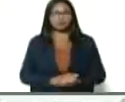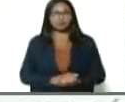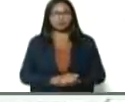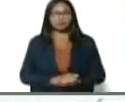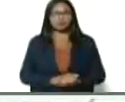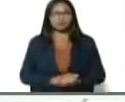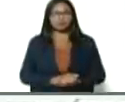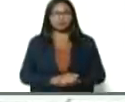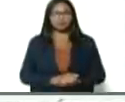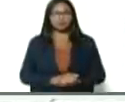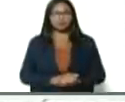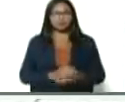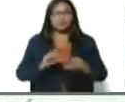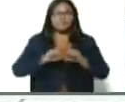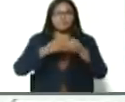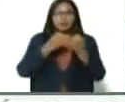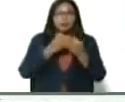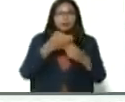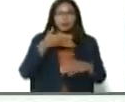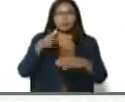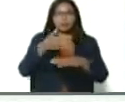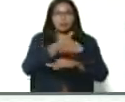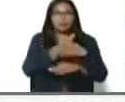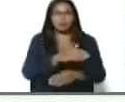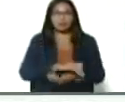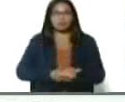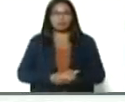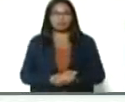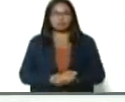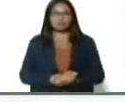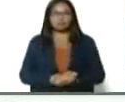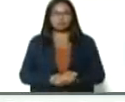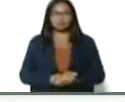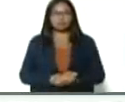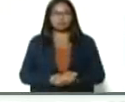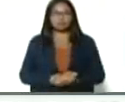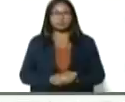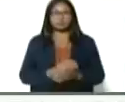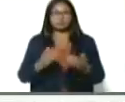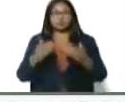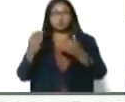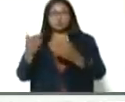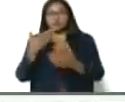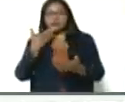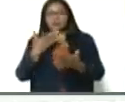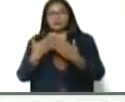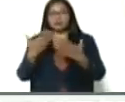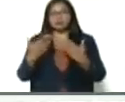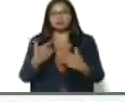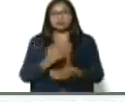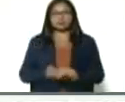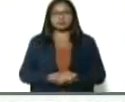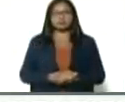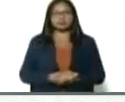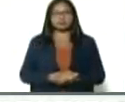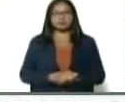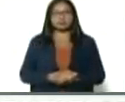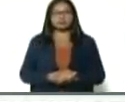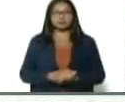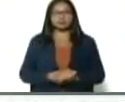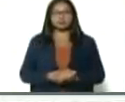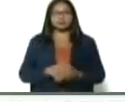y pescado, y pescado, pescado, toma pues, la ya, gracias, multiplicando panes,